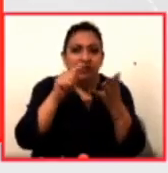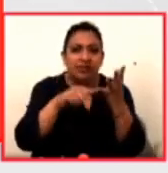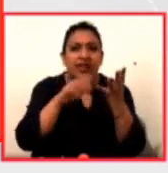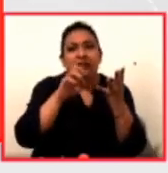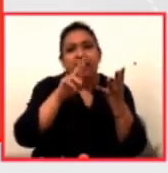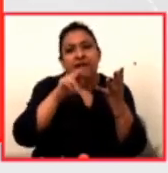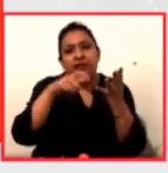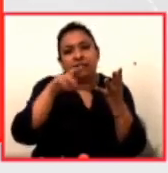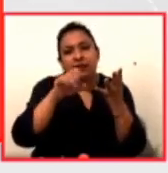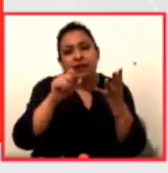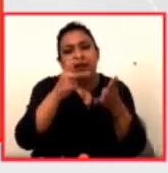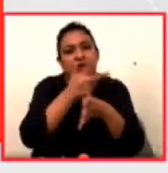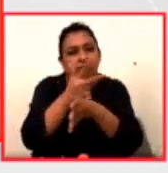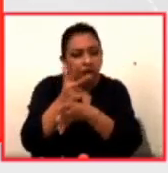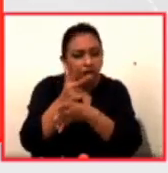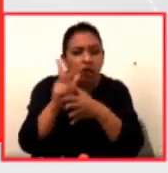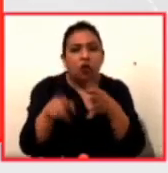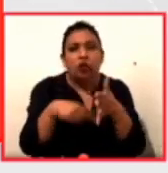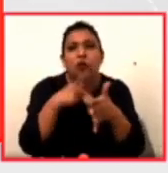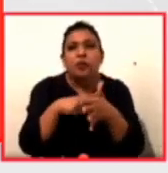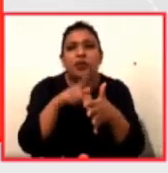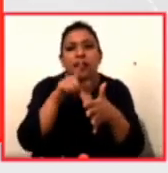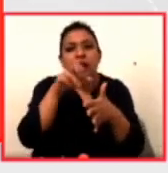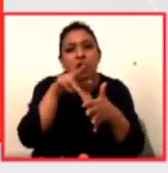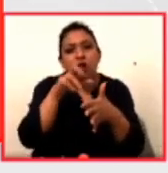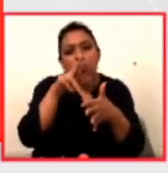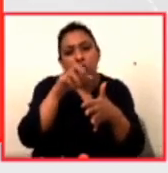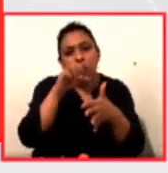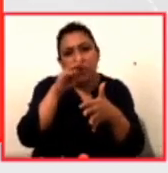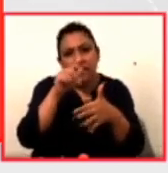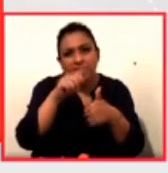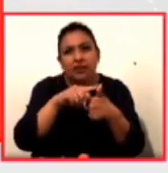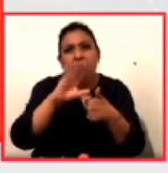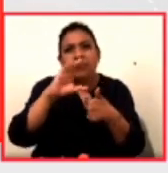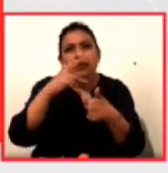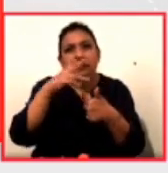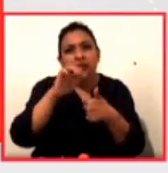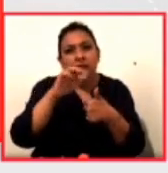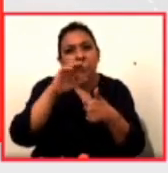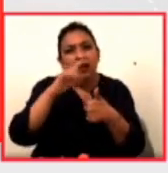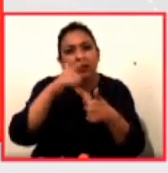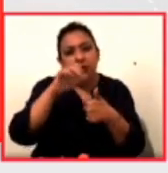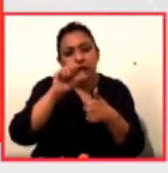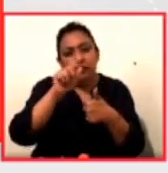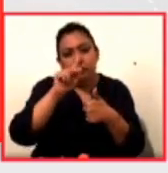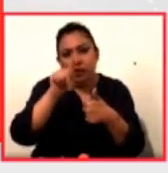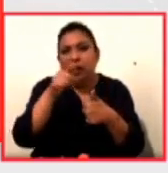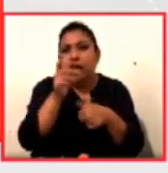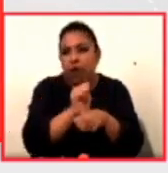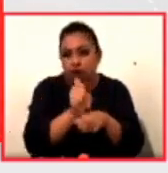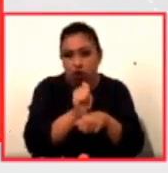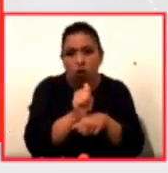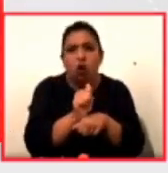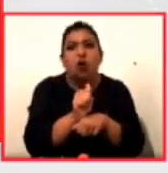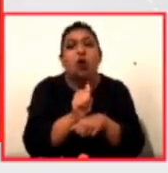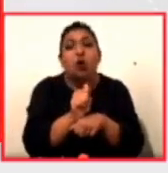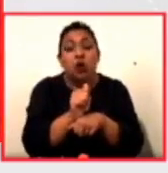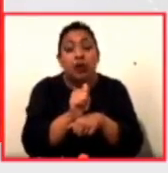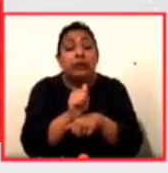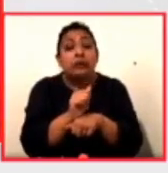como fotógrafo Leonor Watling y Chema que estaban actuando junto con Peggy Sound